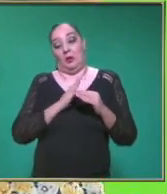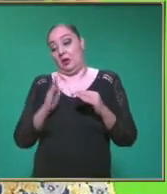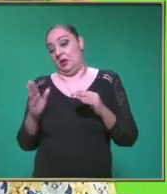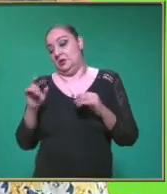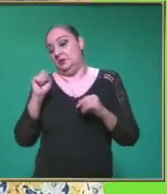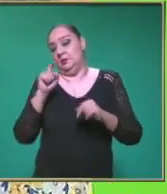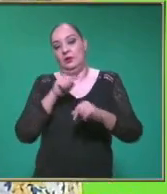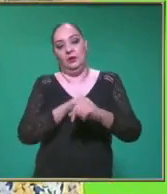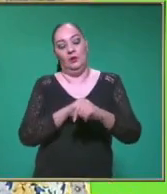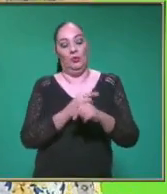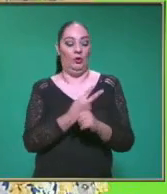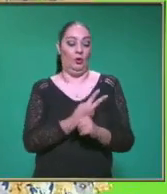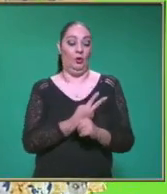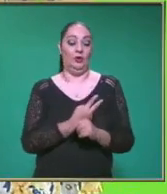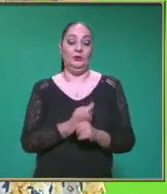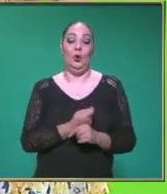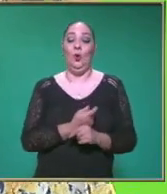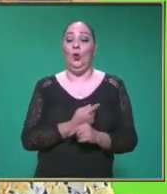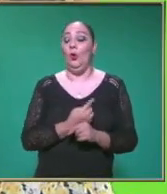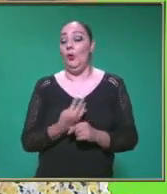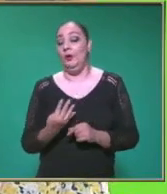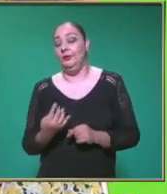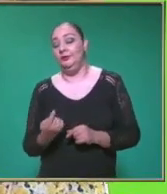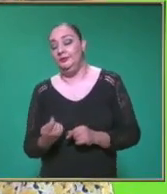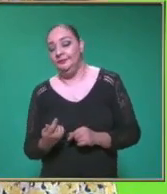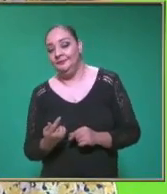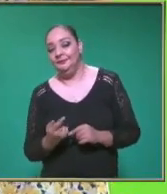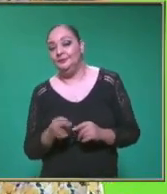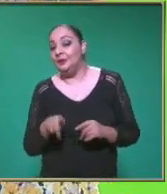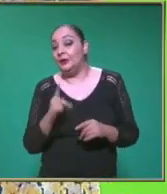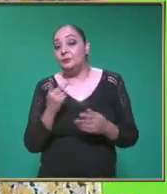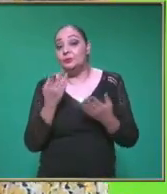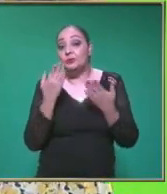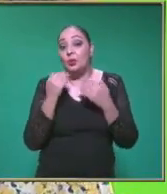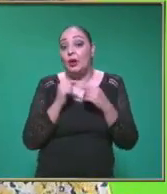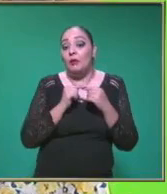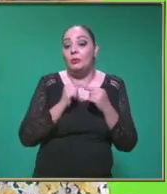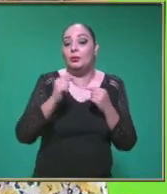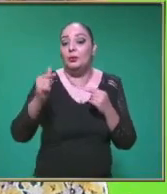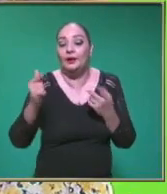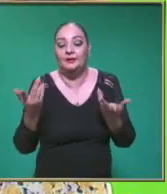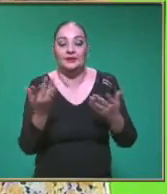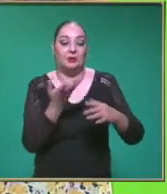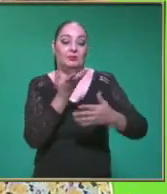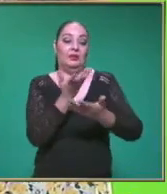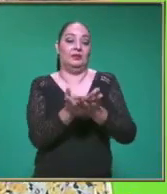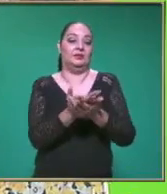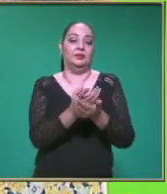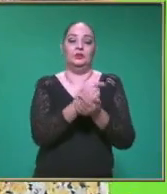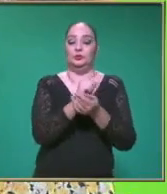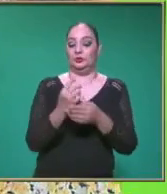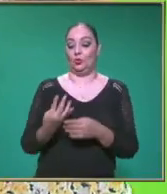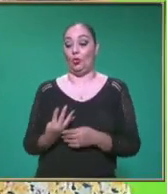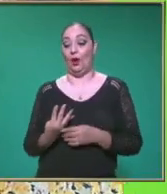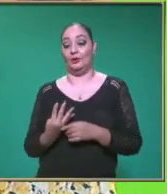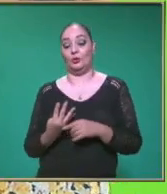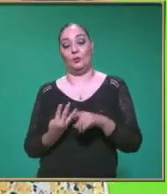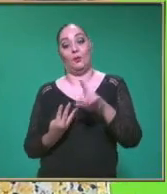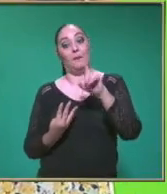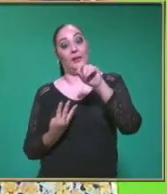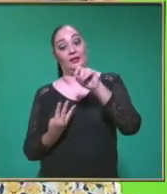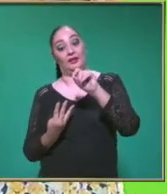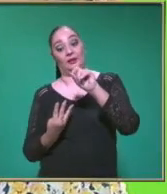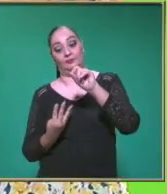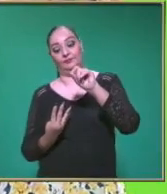avanzó De dos a cuatro Lo que no avanzó Fue la distancia En el recorrido Posteriormente Del segundo cuatro Al segundo seis